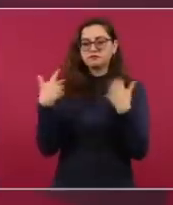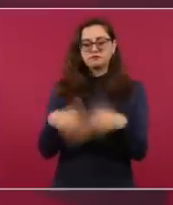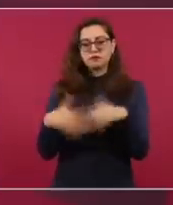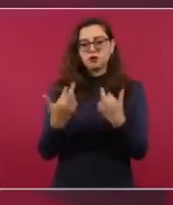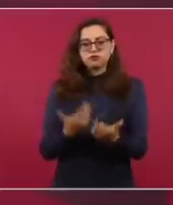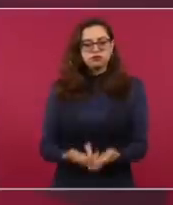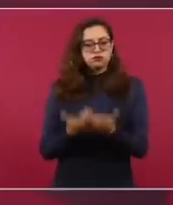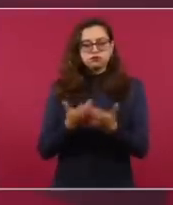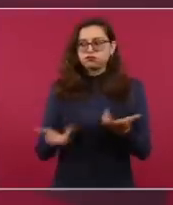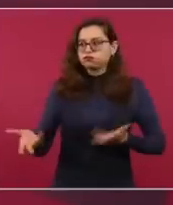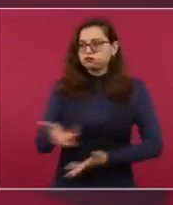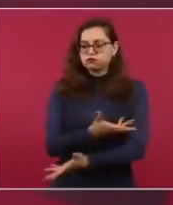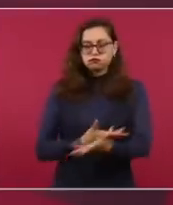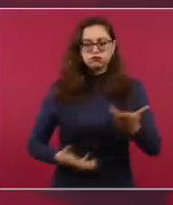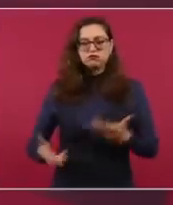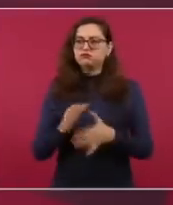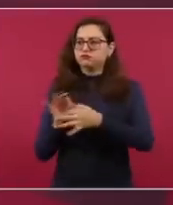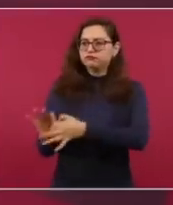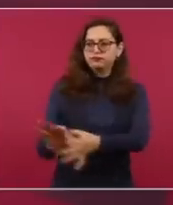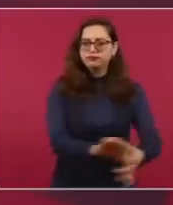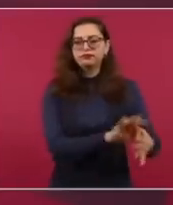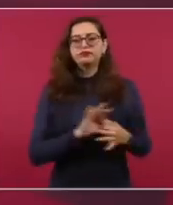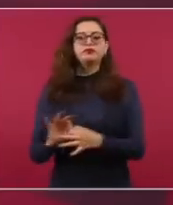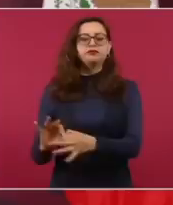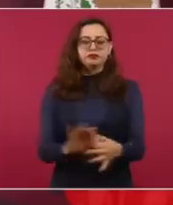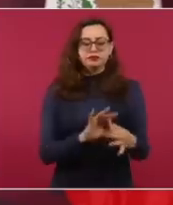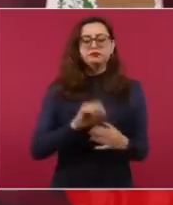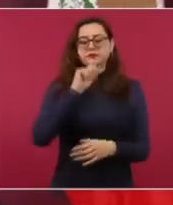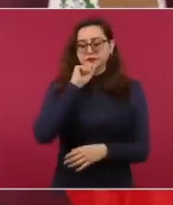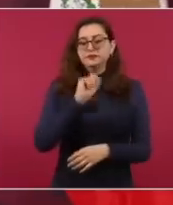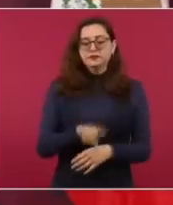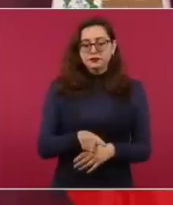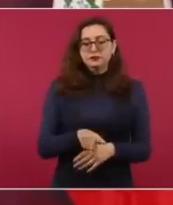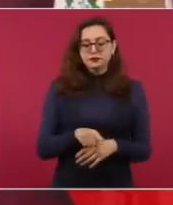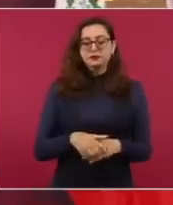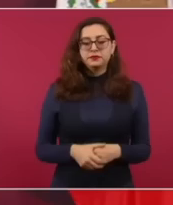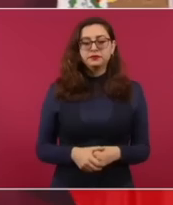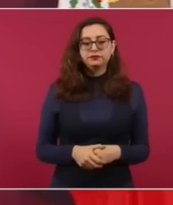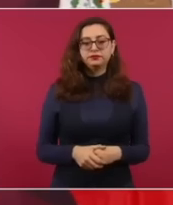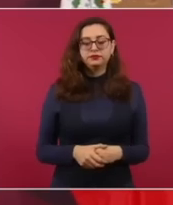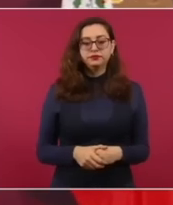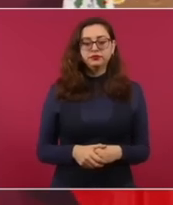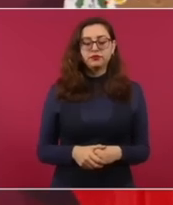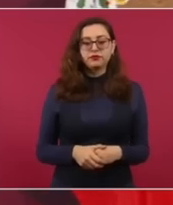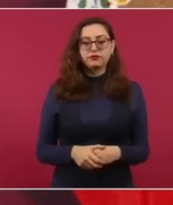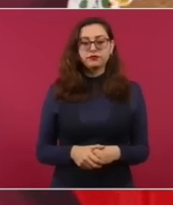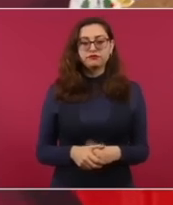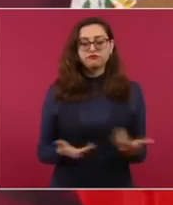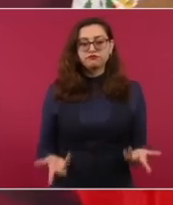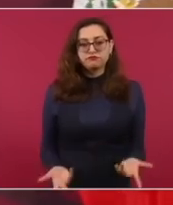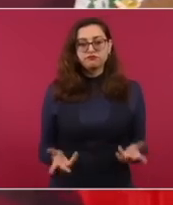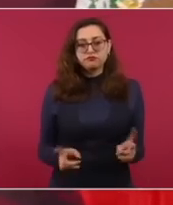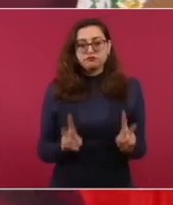fraterna en el marco de la política de la buena